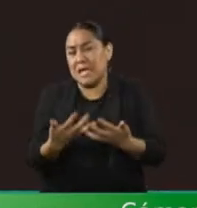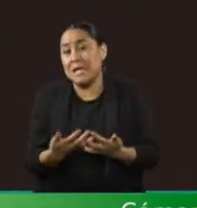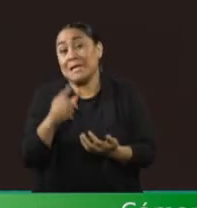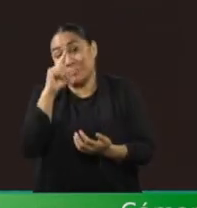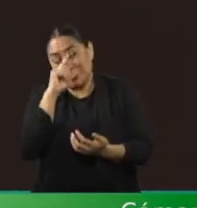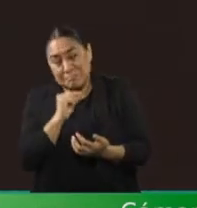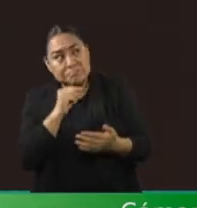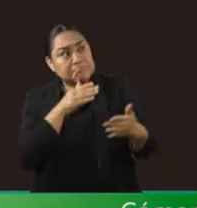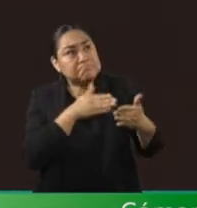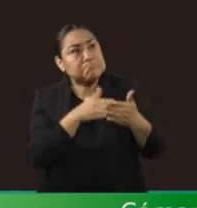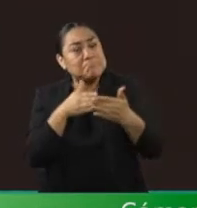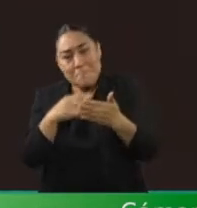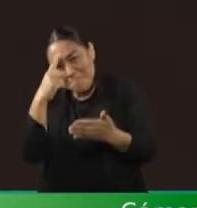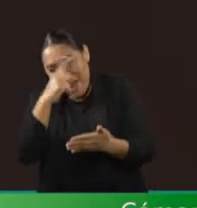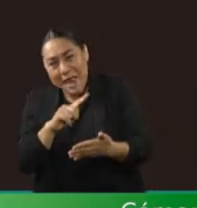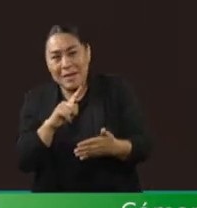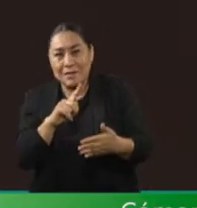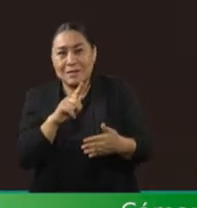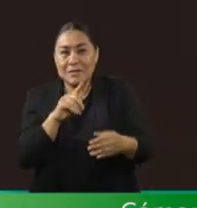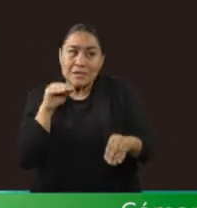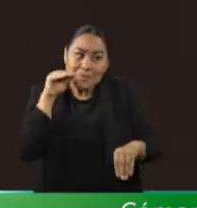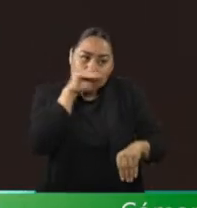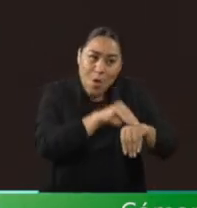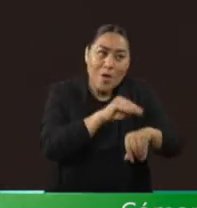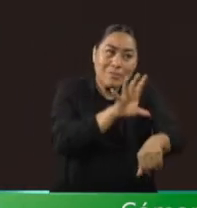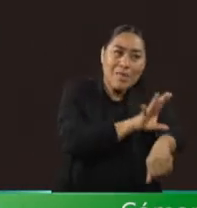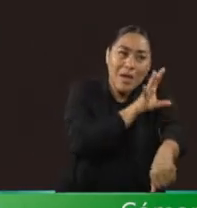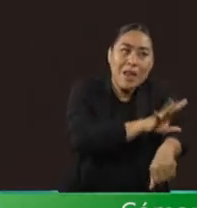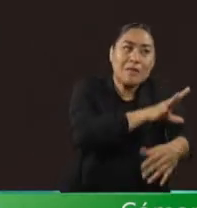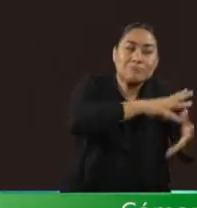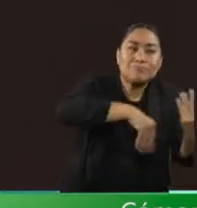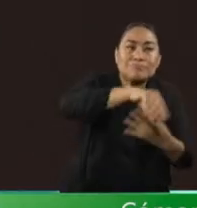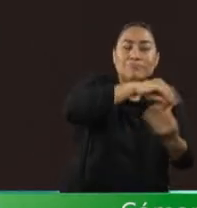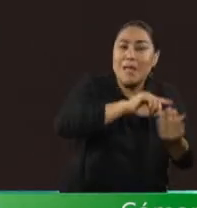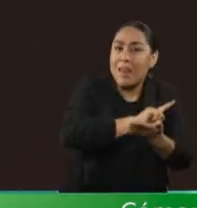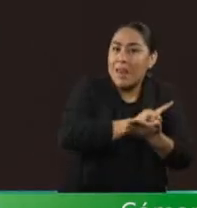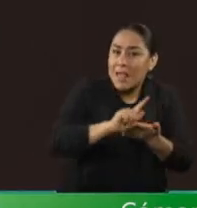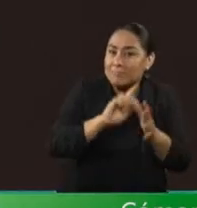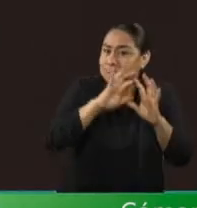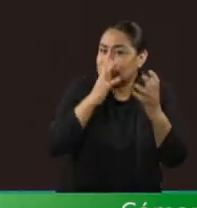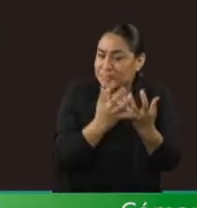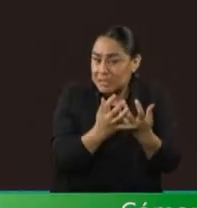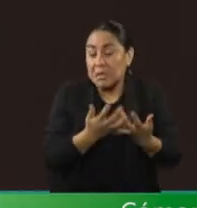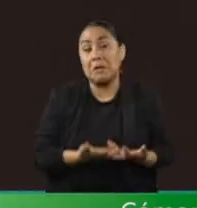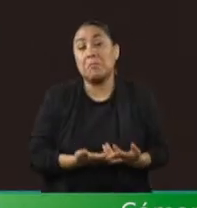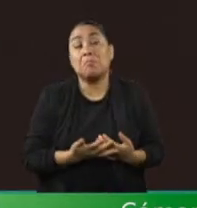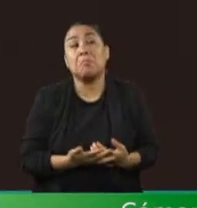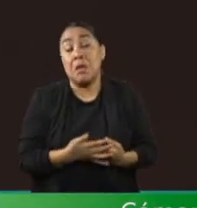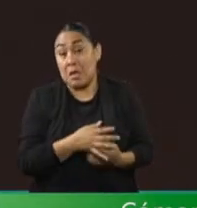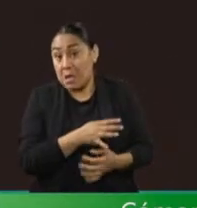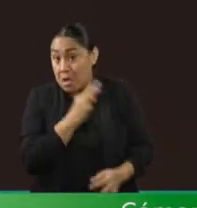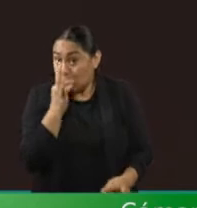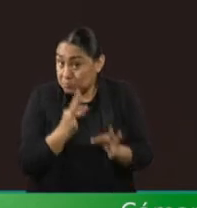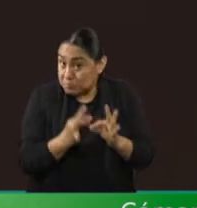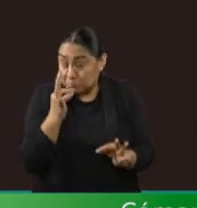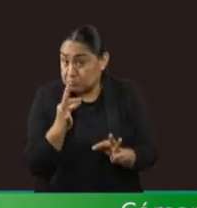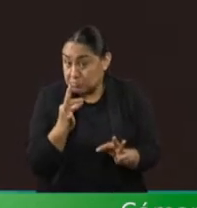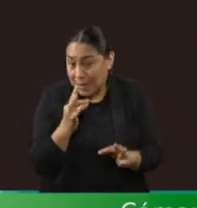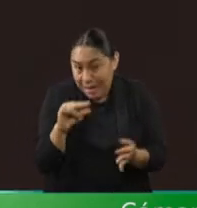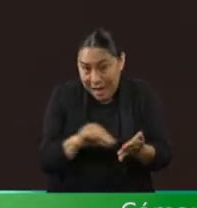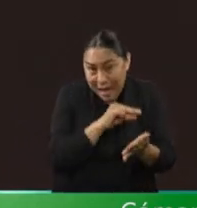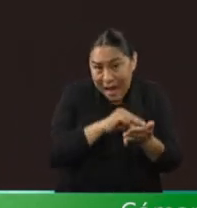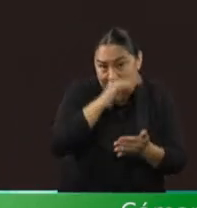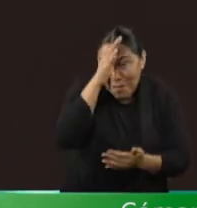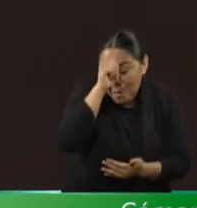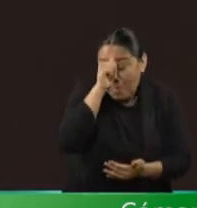energías renovables. No sólo le han incumplido a los tratados y compromisos internacionales de los que México es parte,